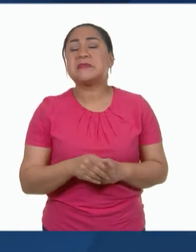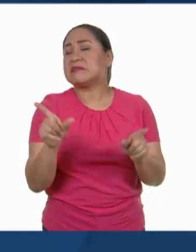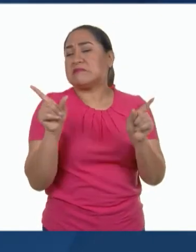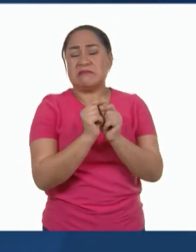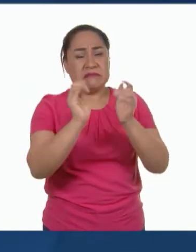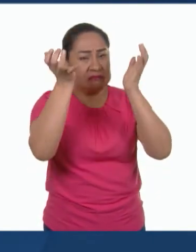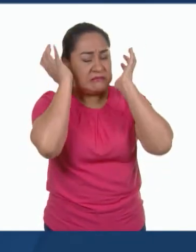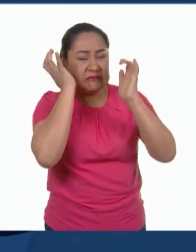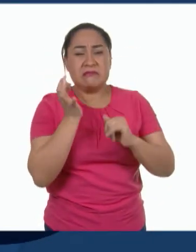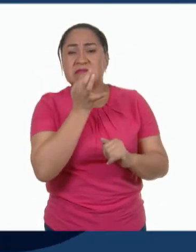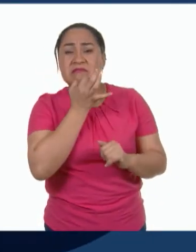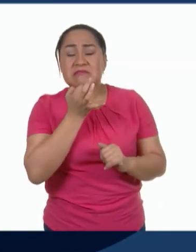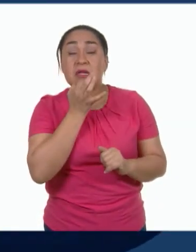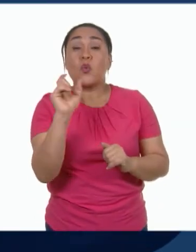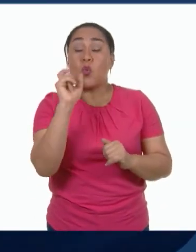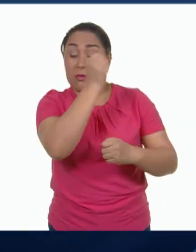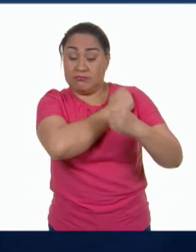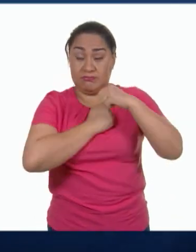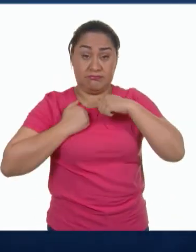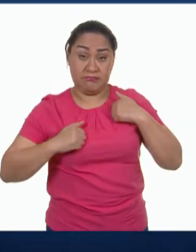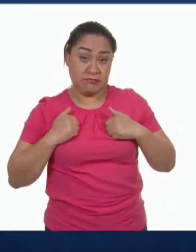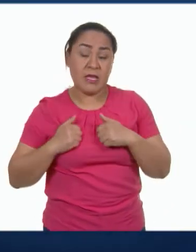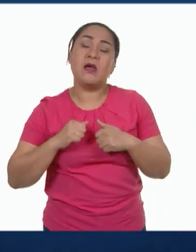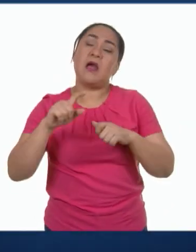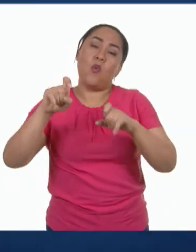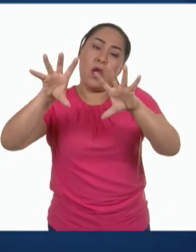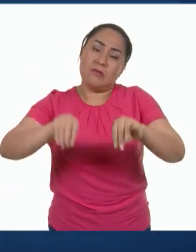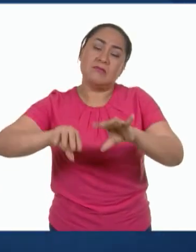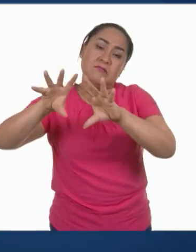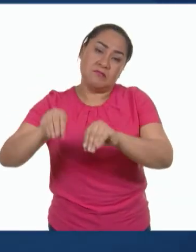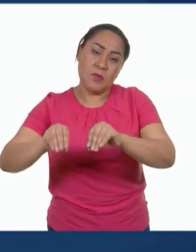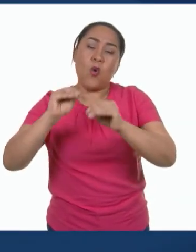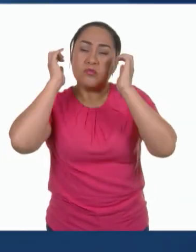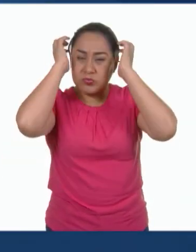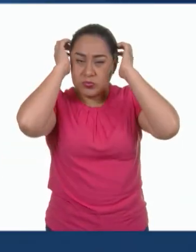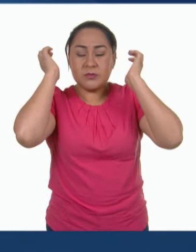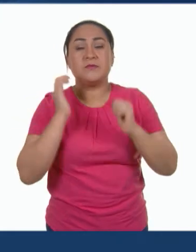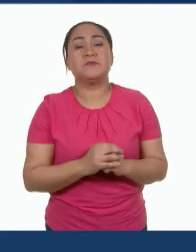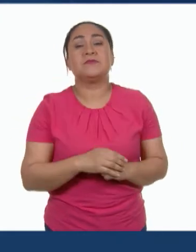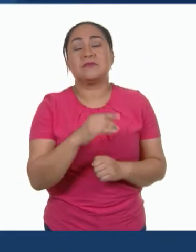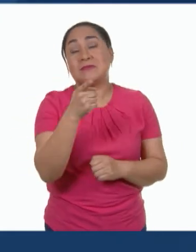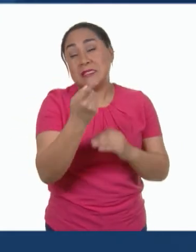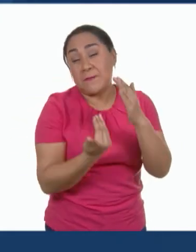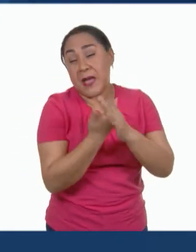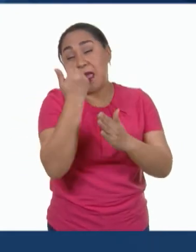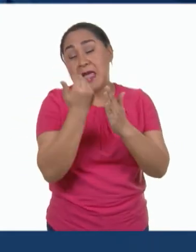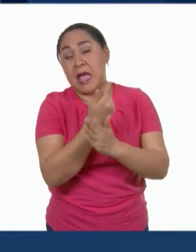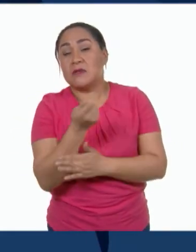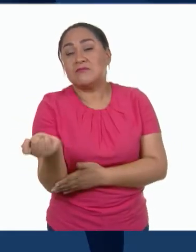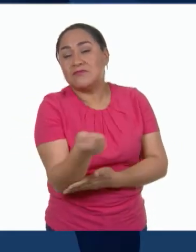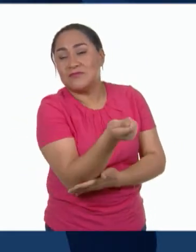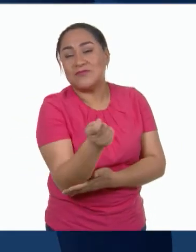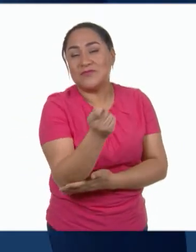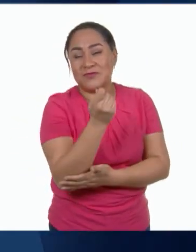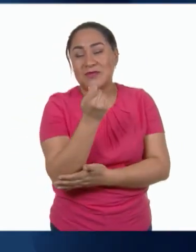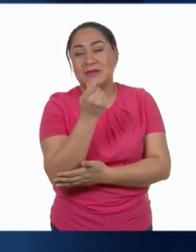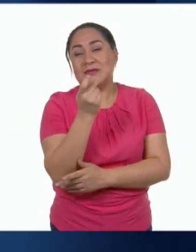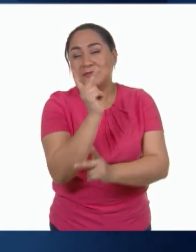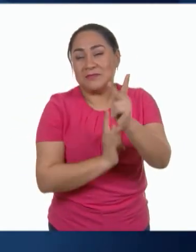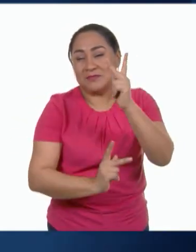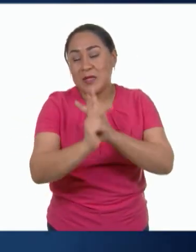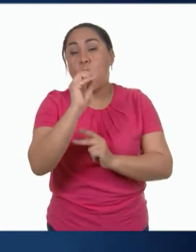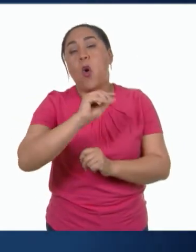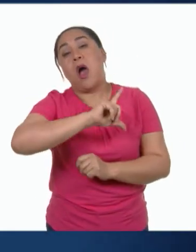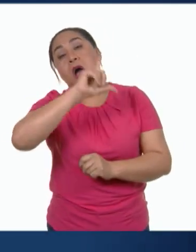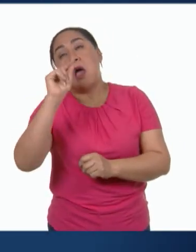breves y cierra las llaves mientras te enjabonas o aplica shampoo. Riega tu jardín muy temprano en la mañana o después de que se ponga el sol,